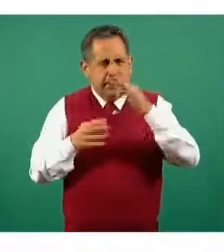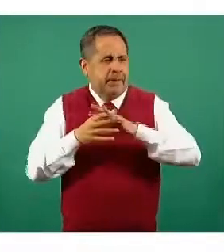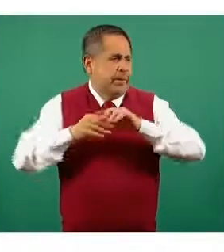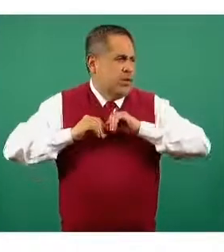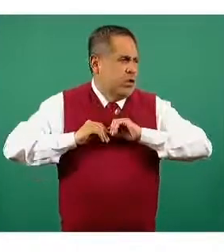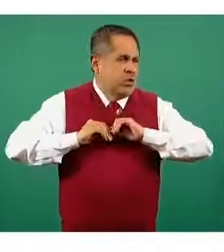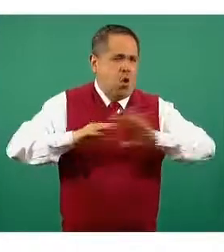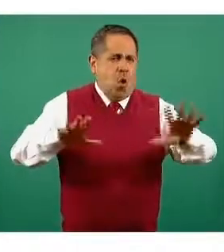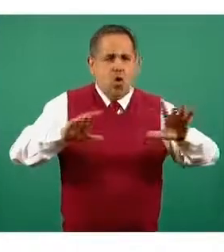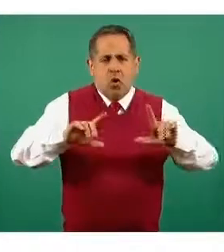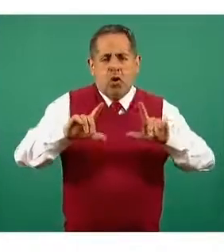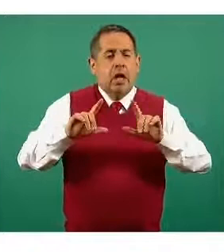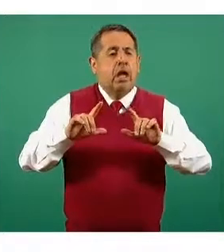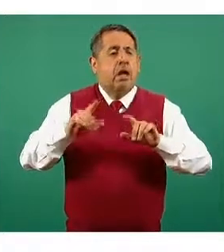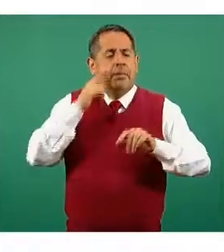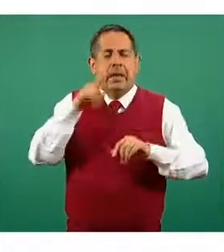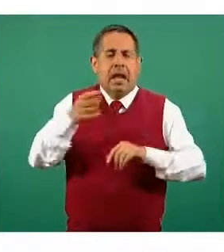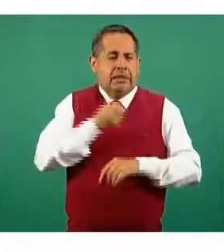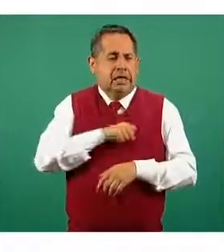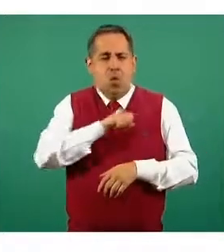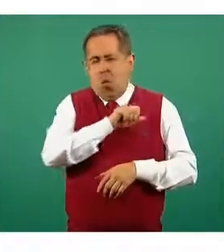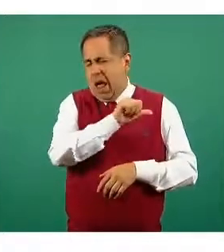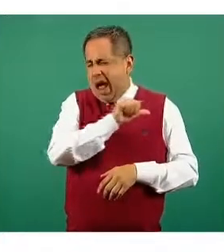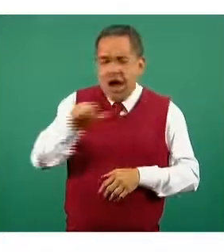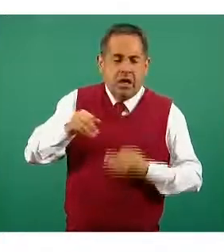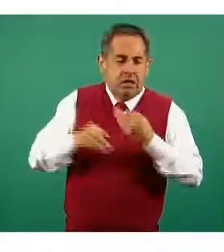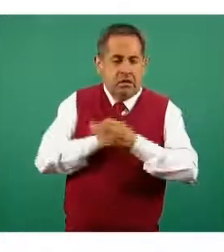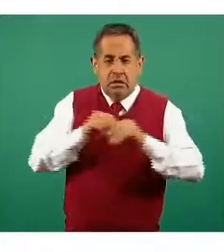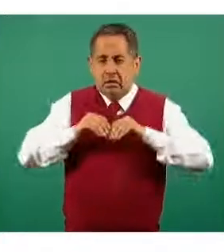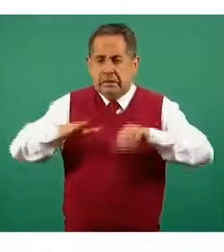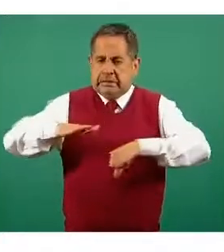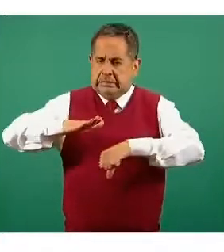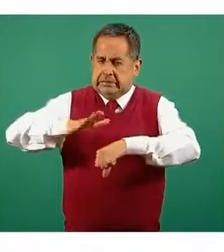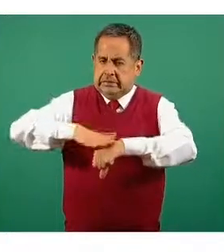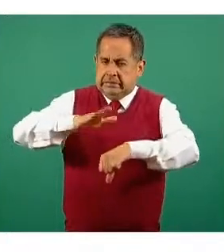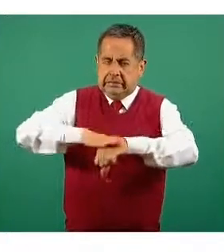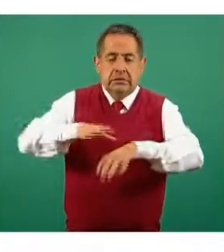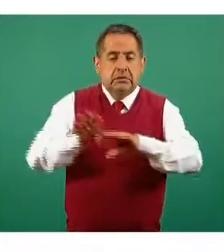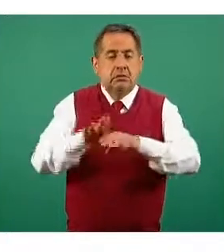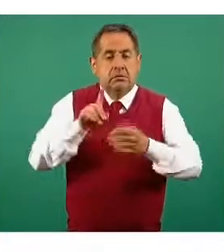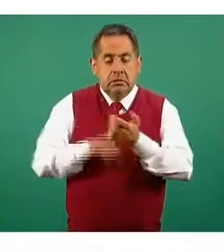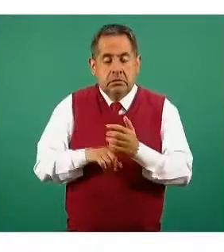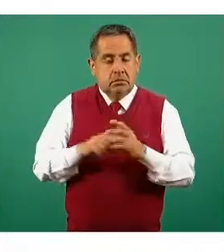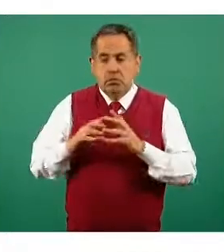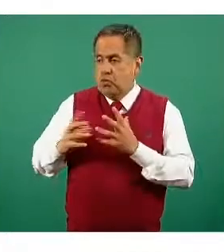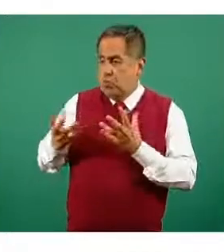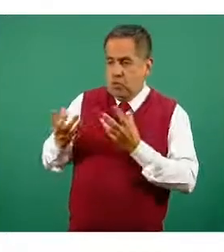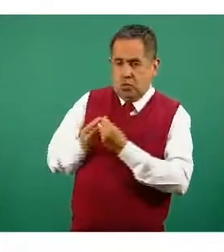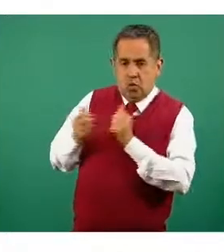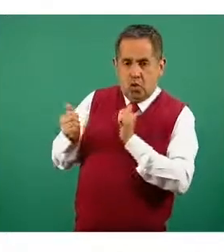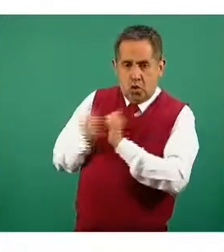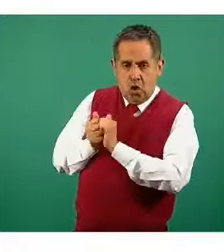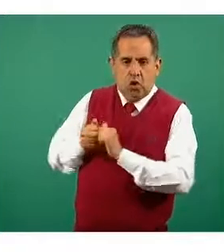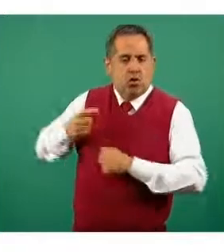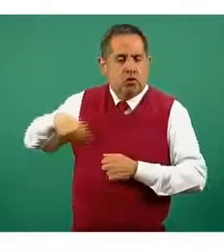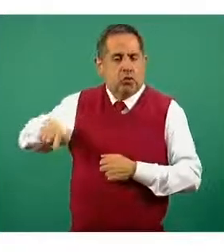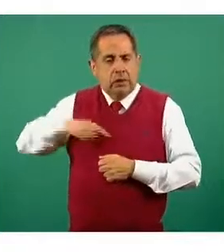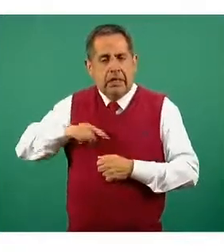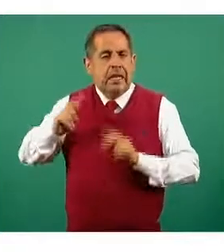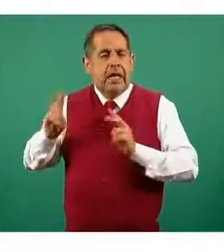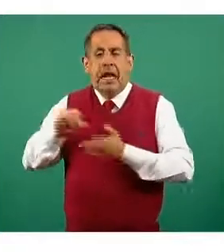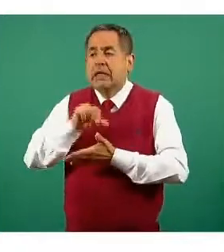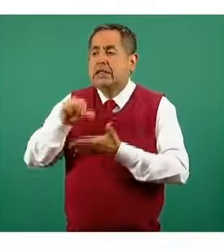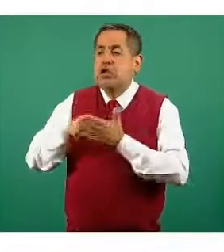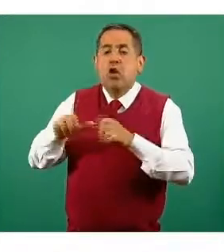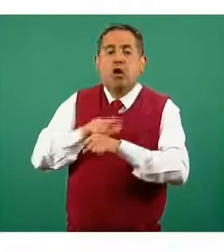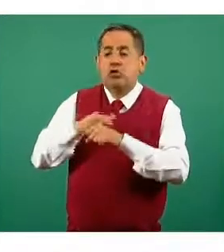todo el Sistema Nacional de Salud, un aviso epidemiológico que de manera conjunta publicamos el Centro Nacional de